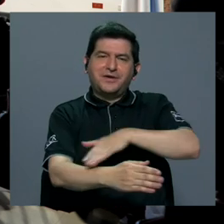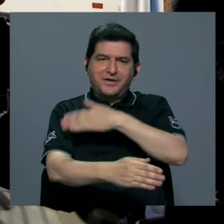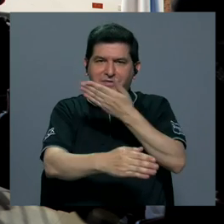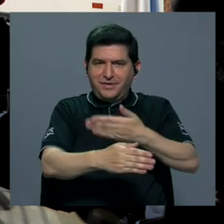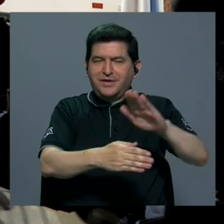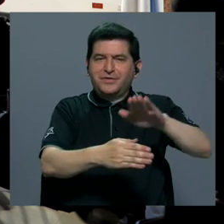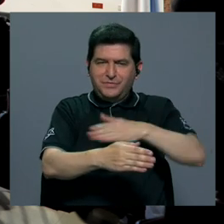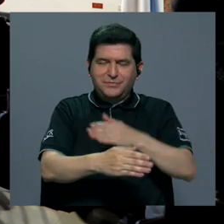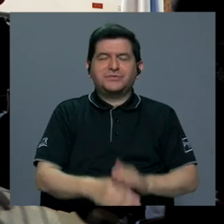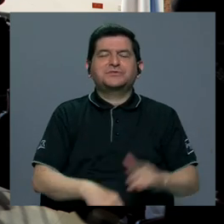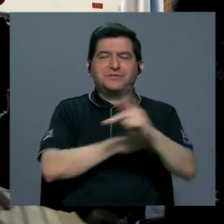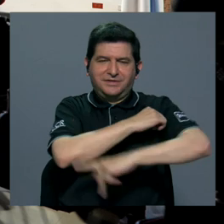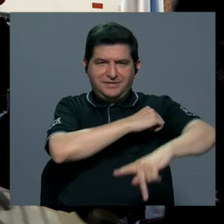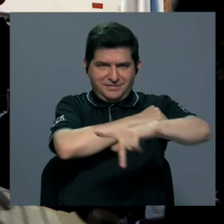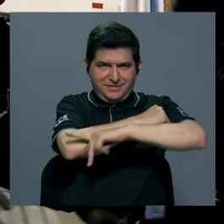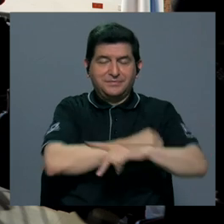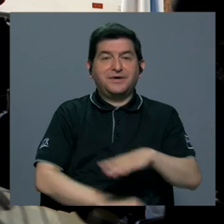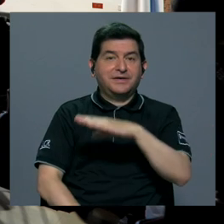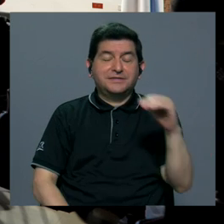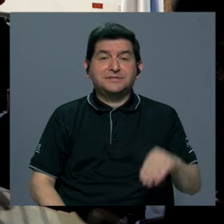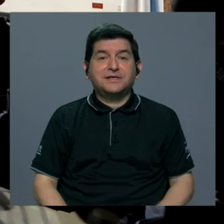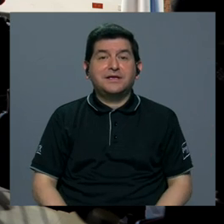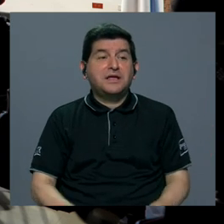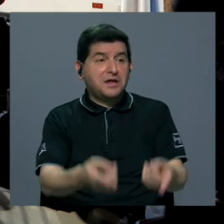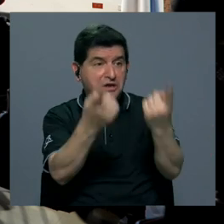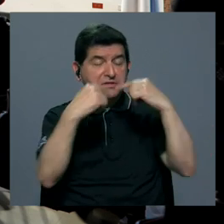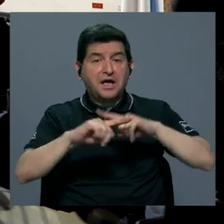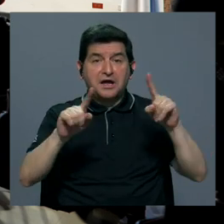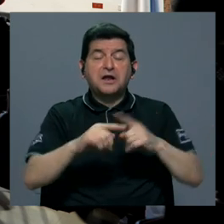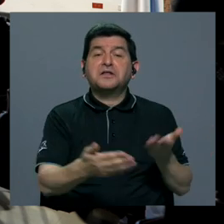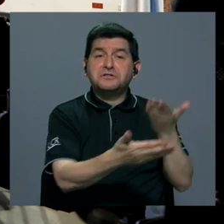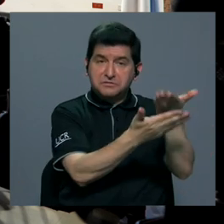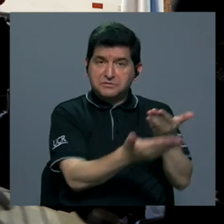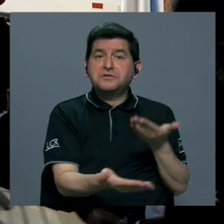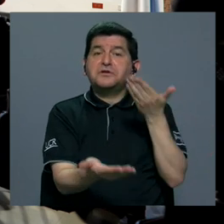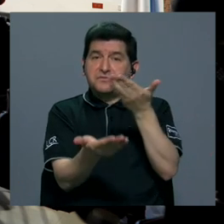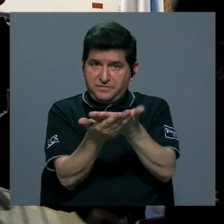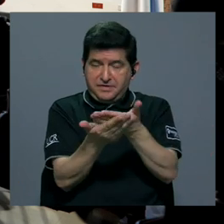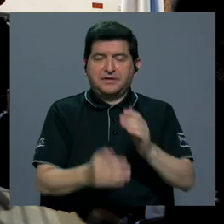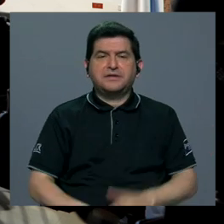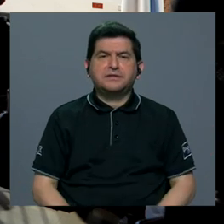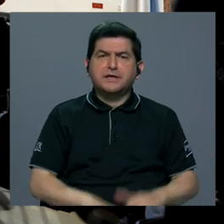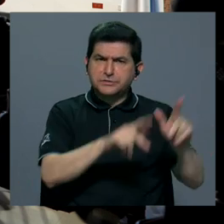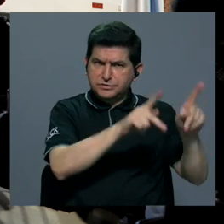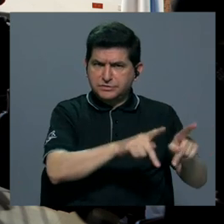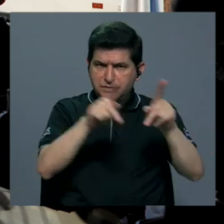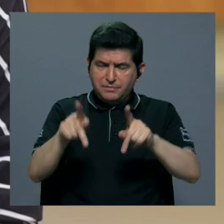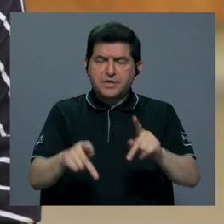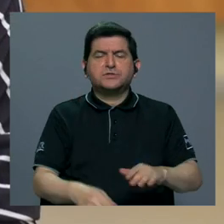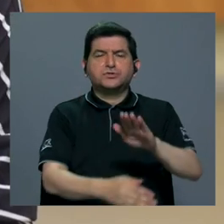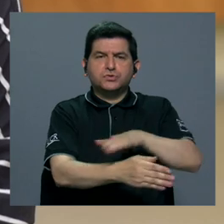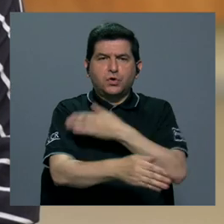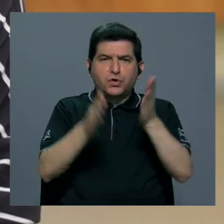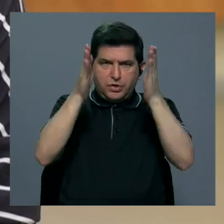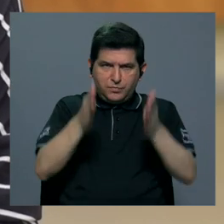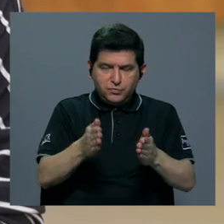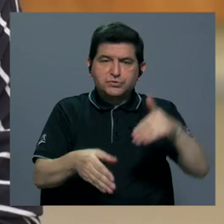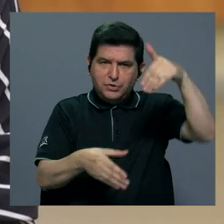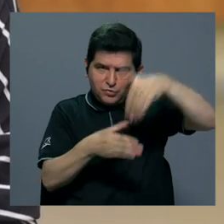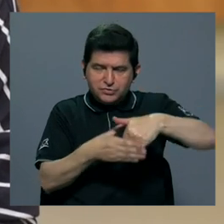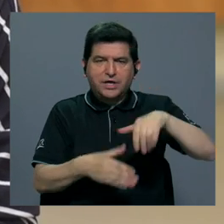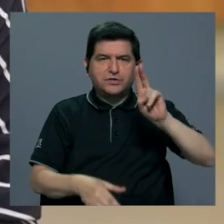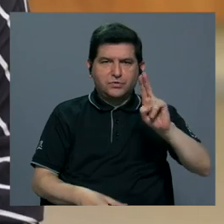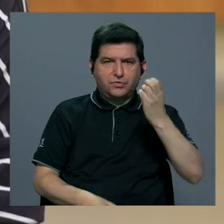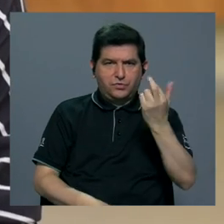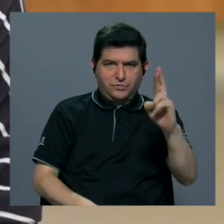en nuestro país y atraer diferentes propuestas Tanto de personas y músicos y músicas de la Universidad de Costa